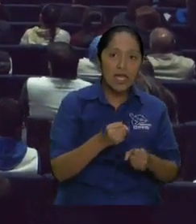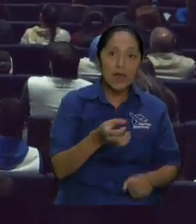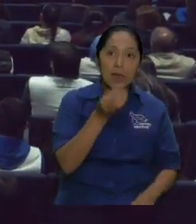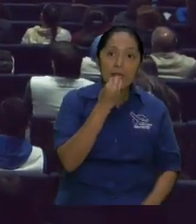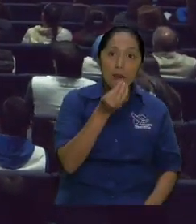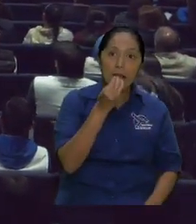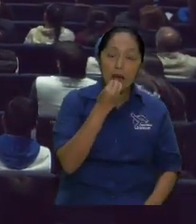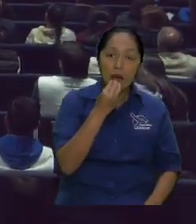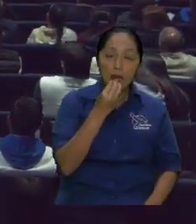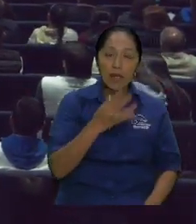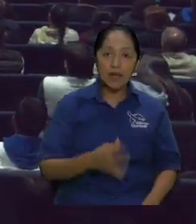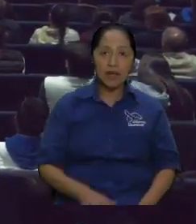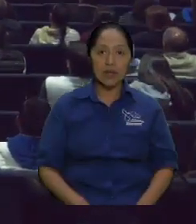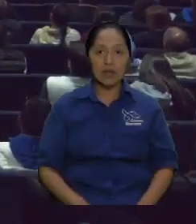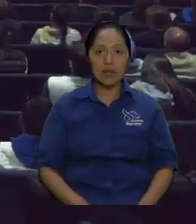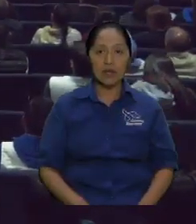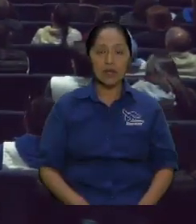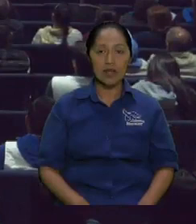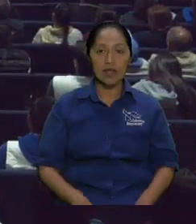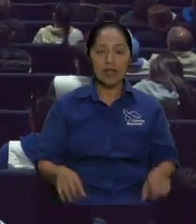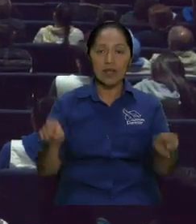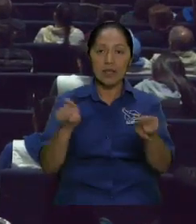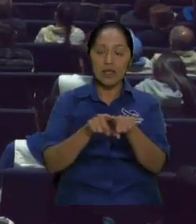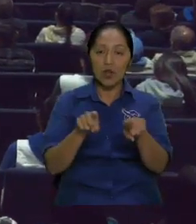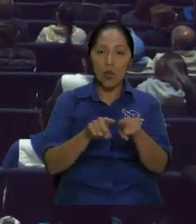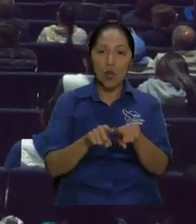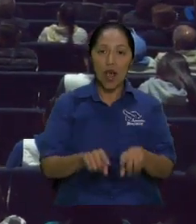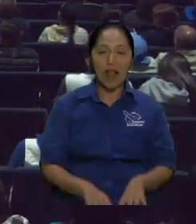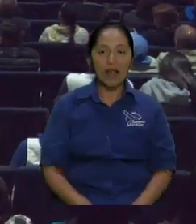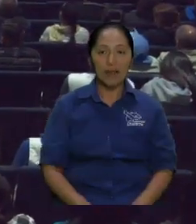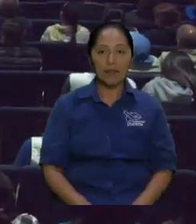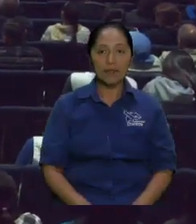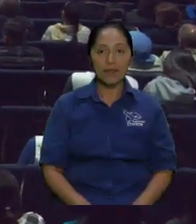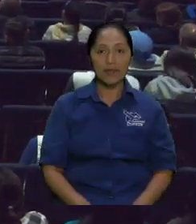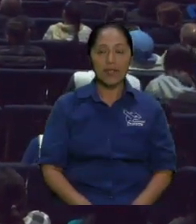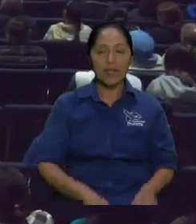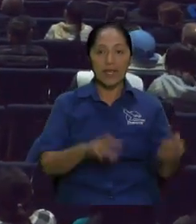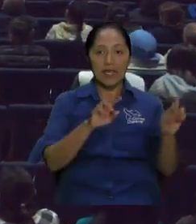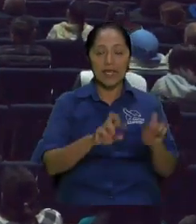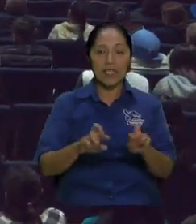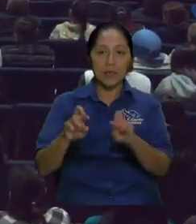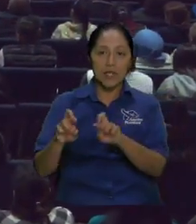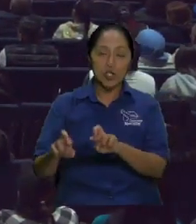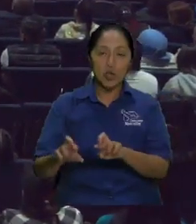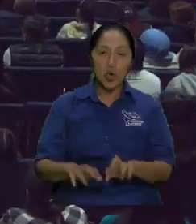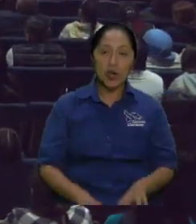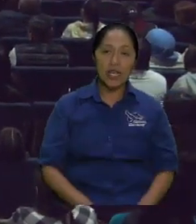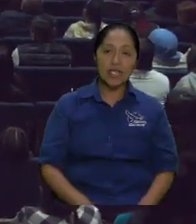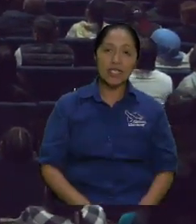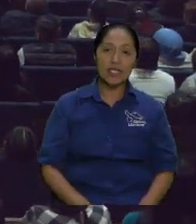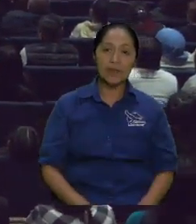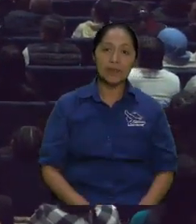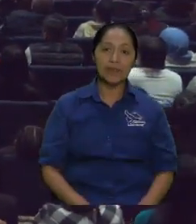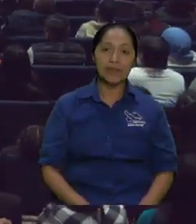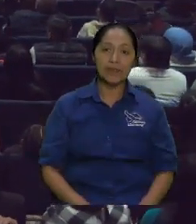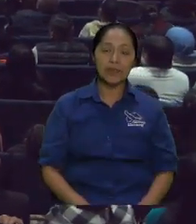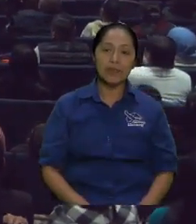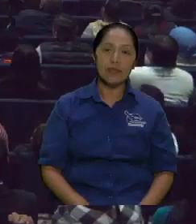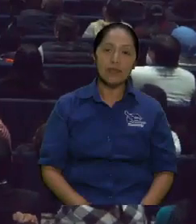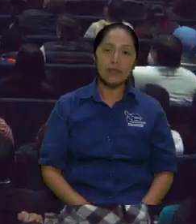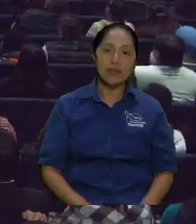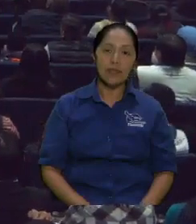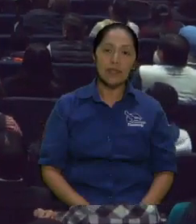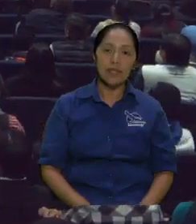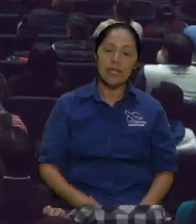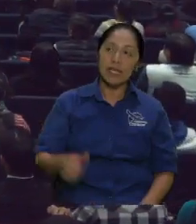a distinguir y entonces empieza a crecer la miel cuando vemos el contexto bíblico dice que le abre los